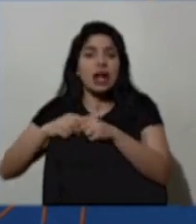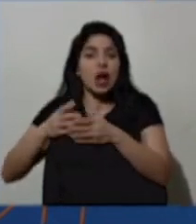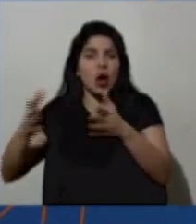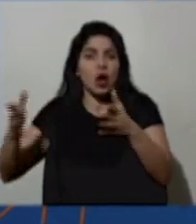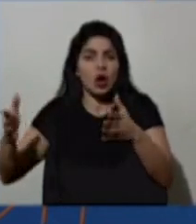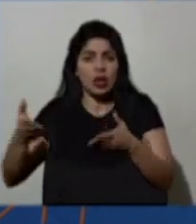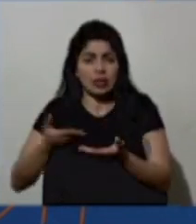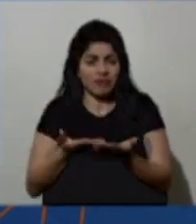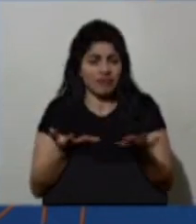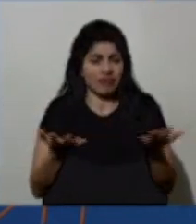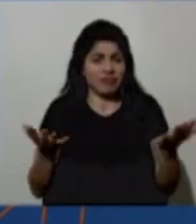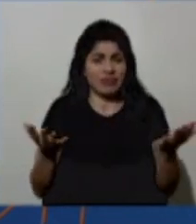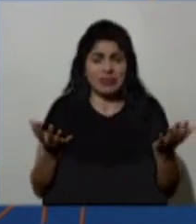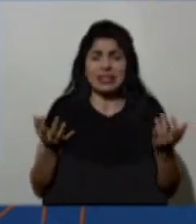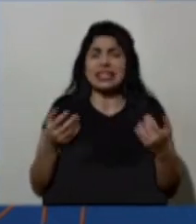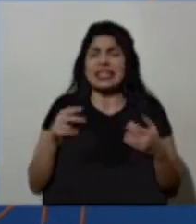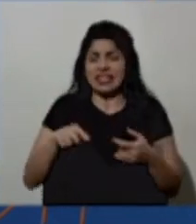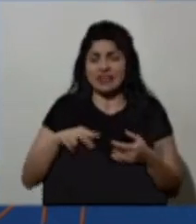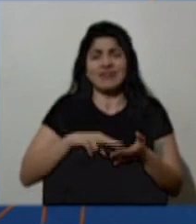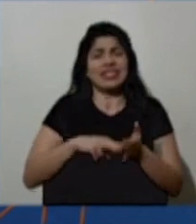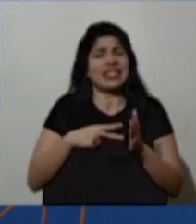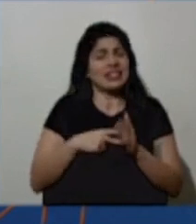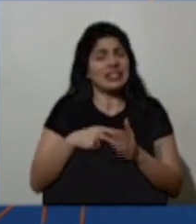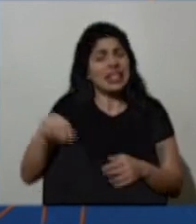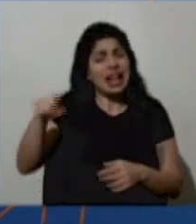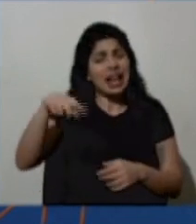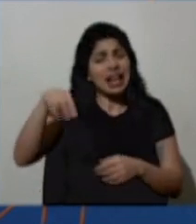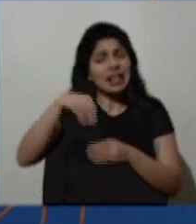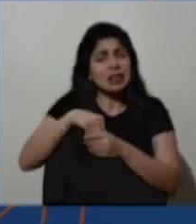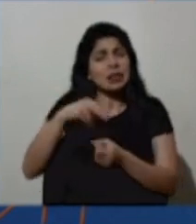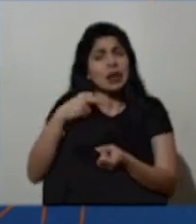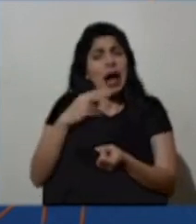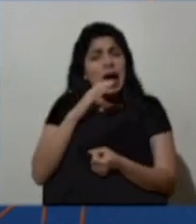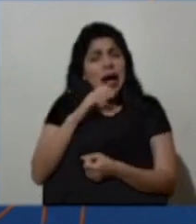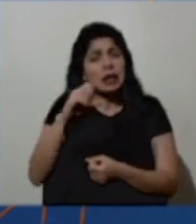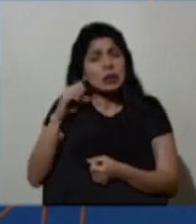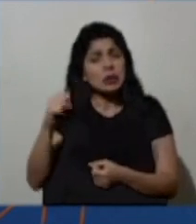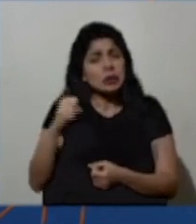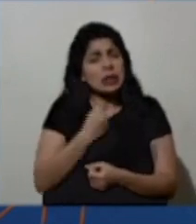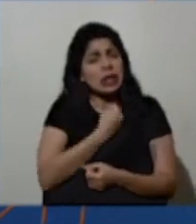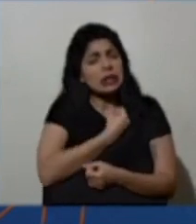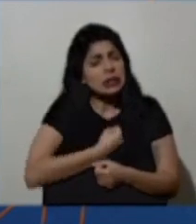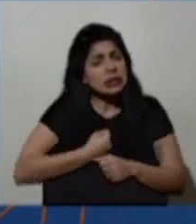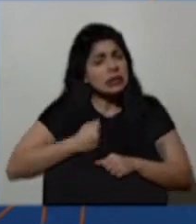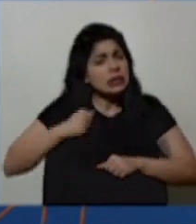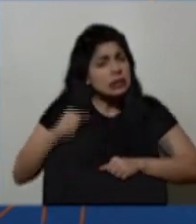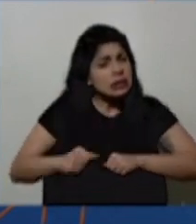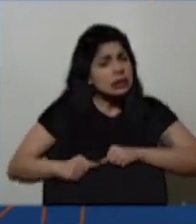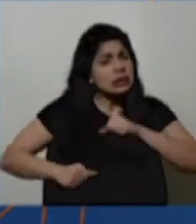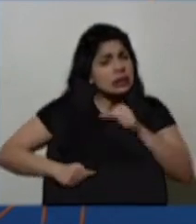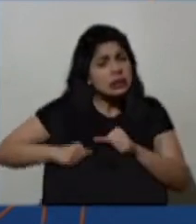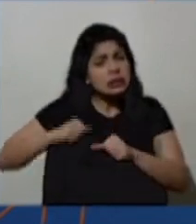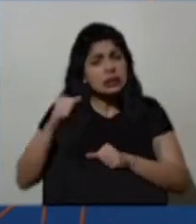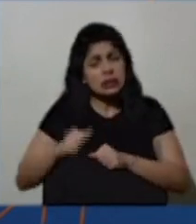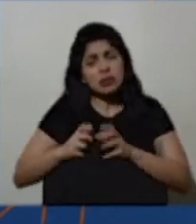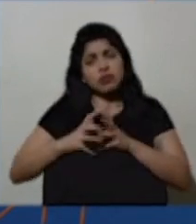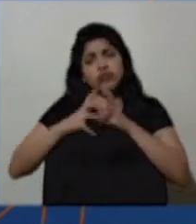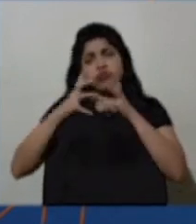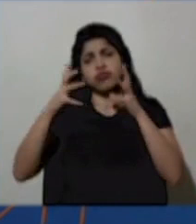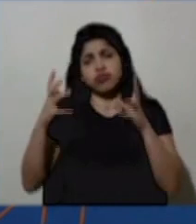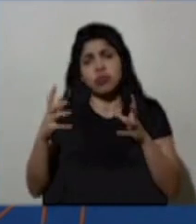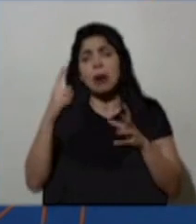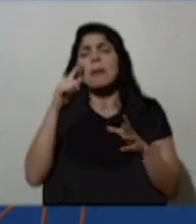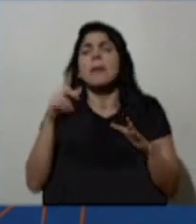Esto sigue implicando un esfuerzo enorme que realiza la Caja Costaricense del Seguro Social para poder